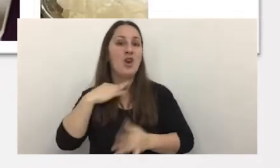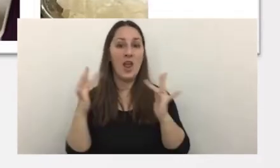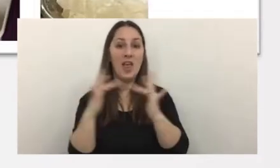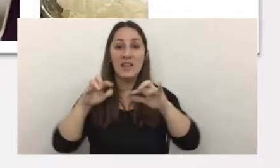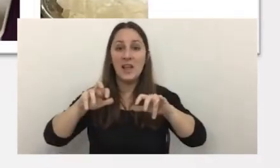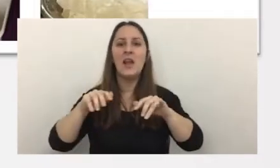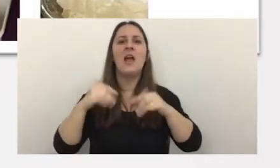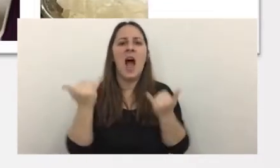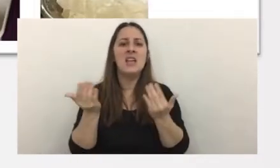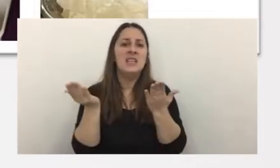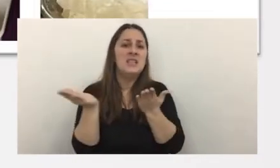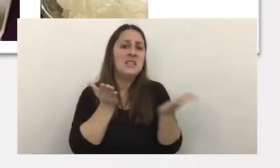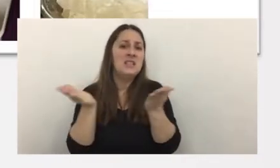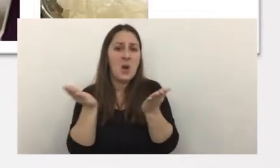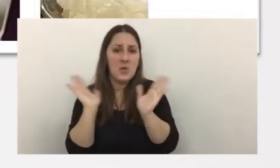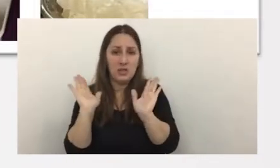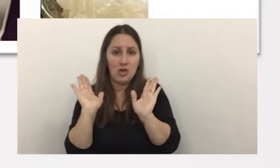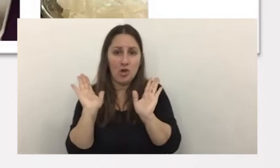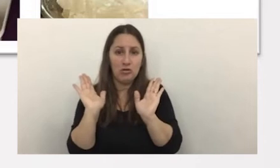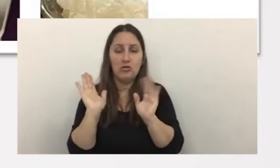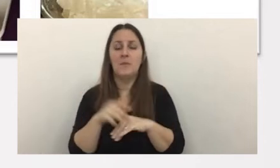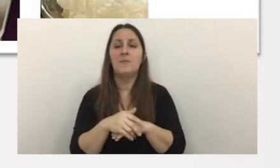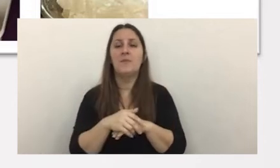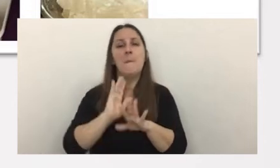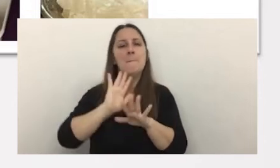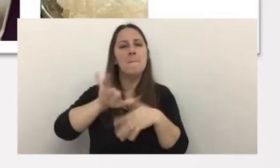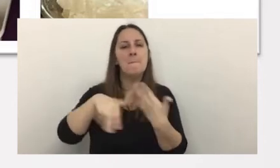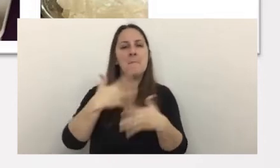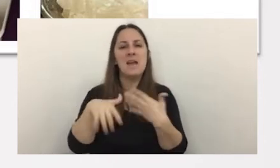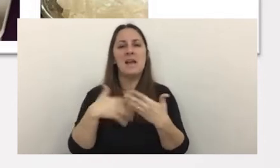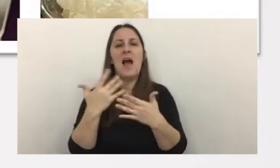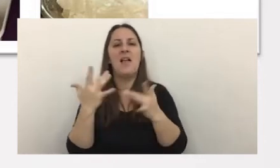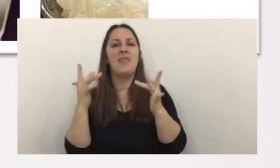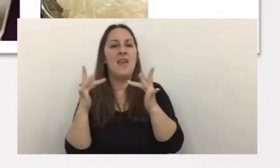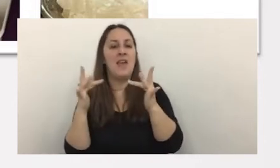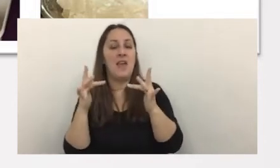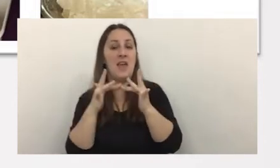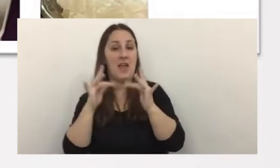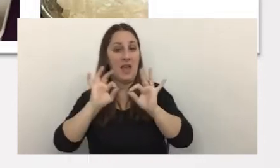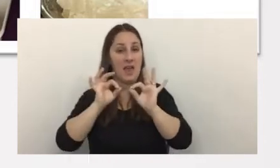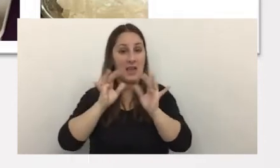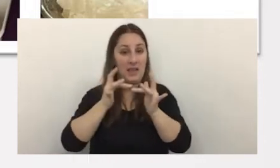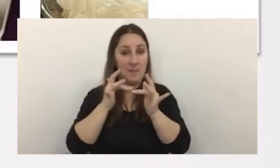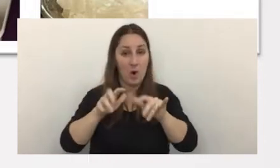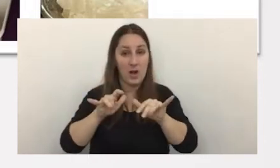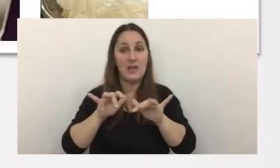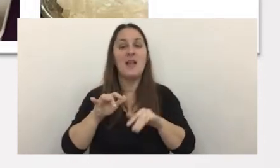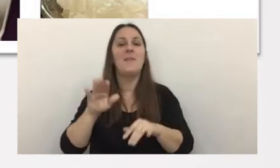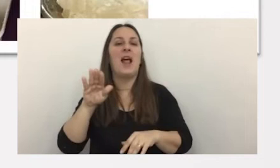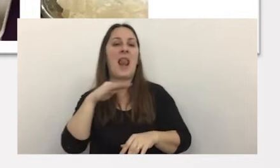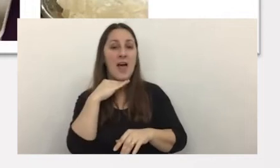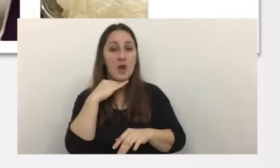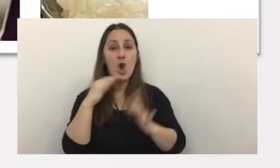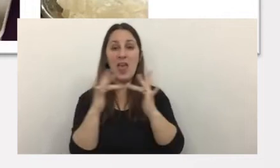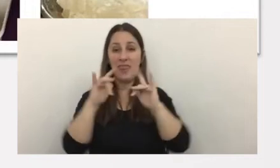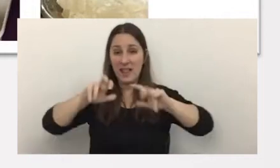servicios de mixer que son mezclado de criptoactivos los ciberdelincuentes y los